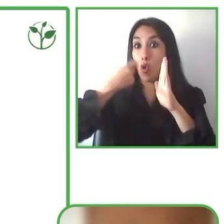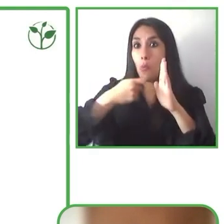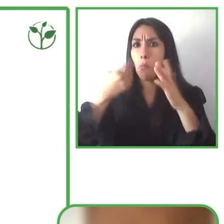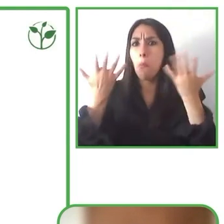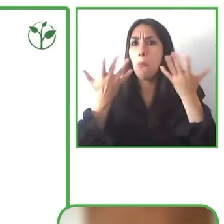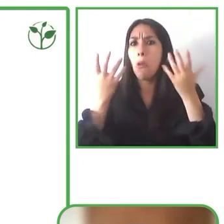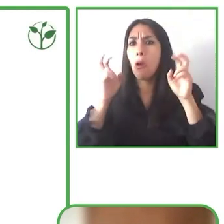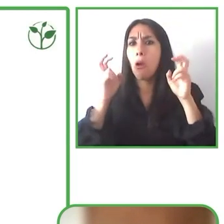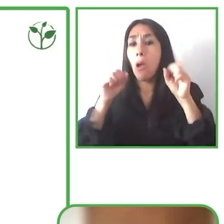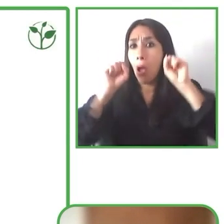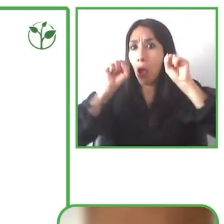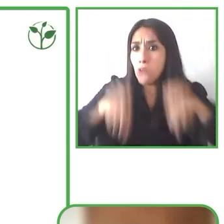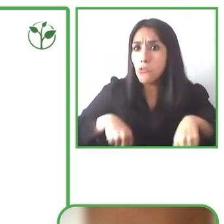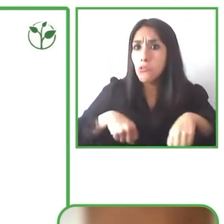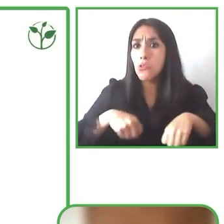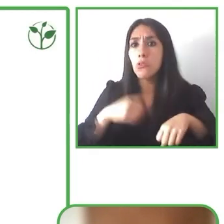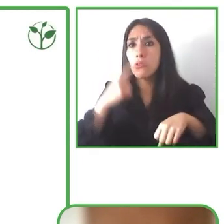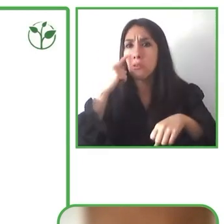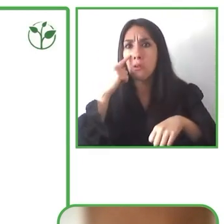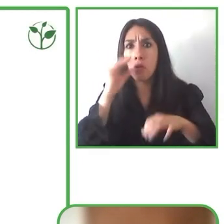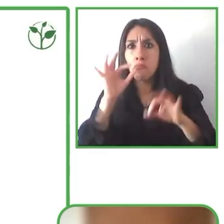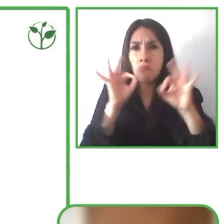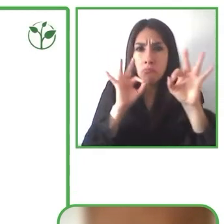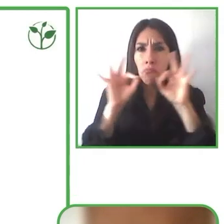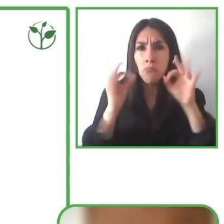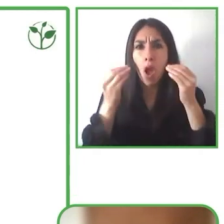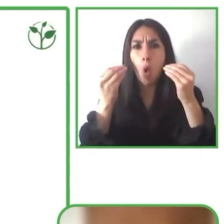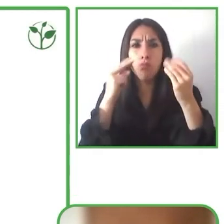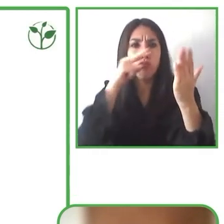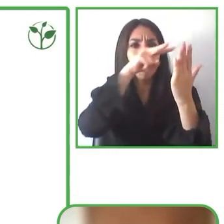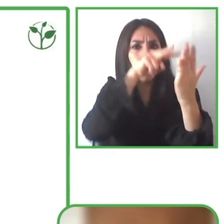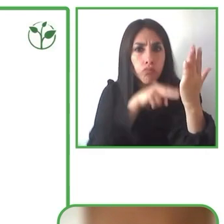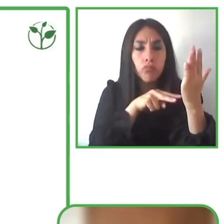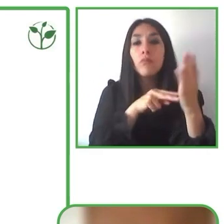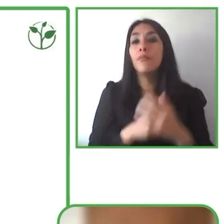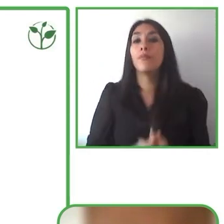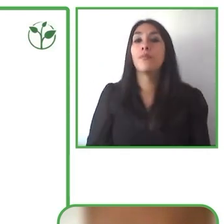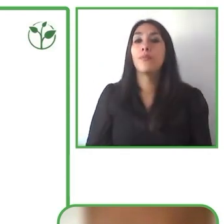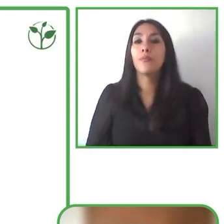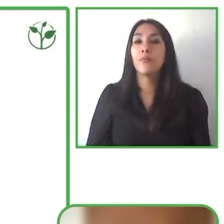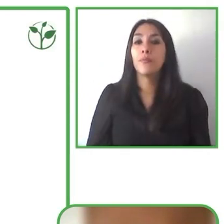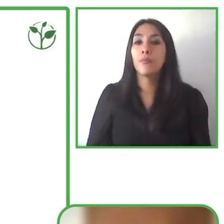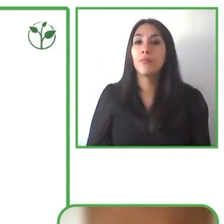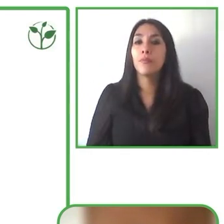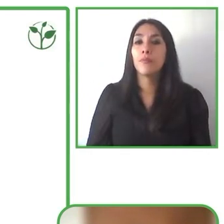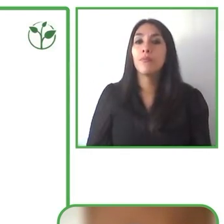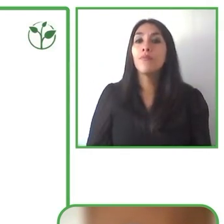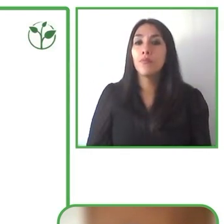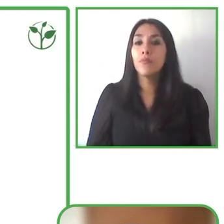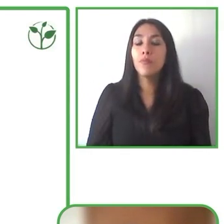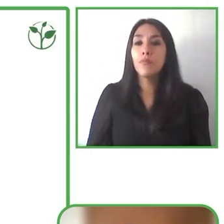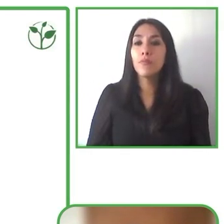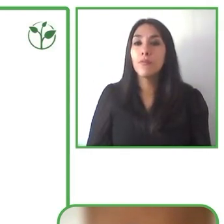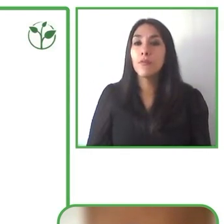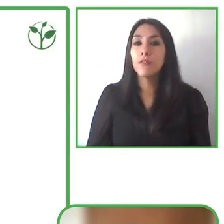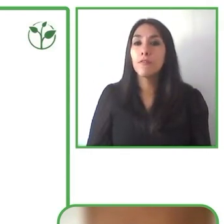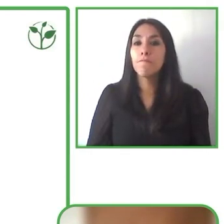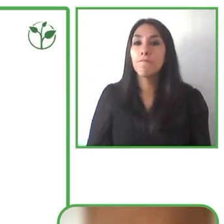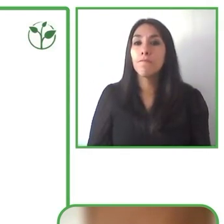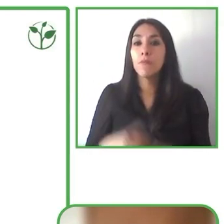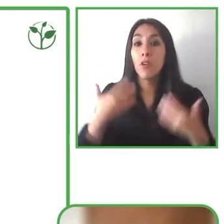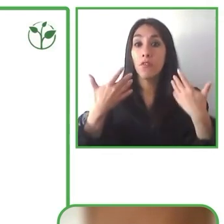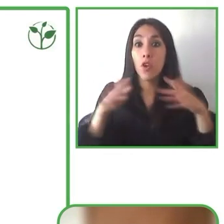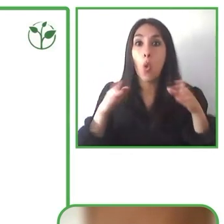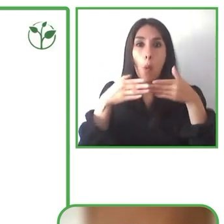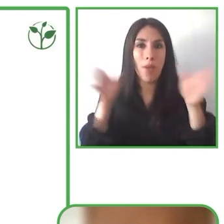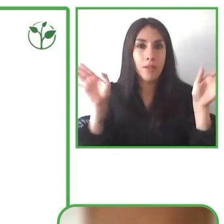cuantitativos y también cualitativos el abrir esta posibilidad a nuevos públicos que puedan disfrutar de manera integral